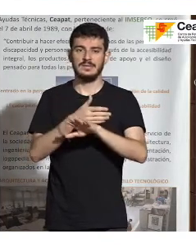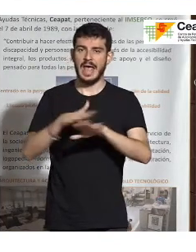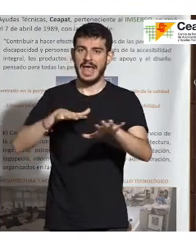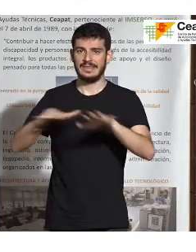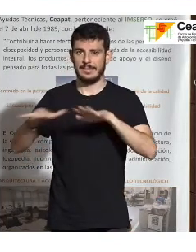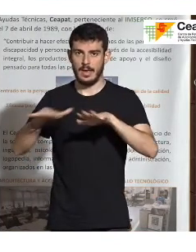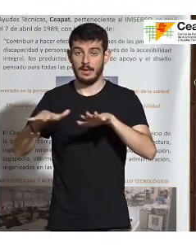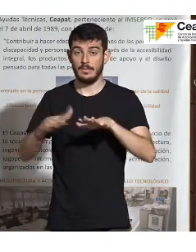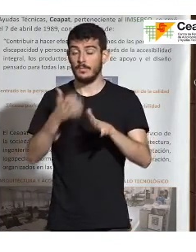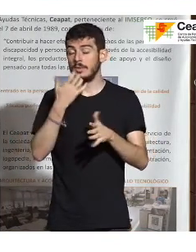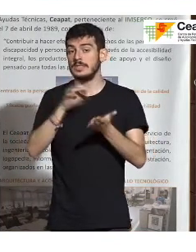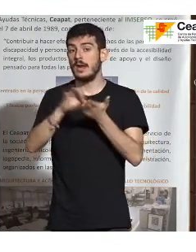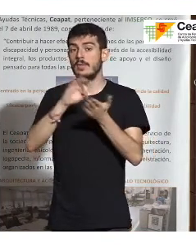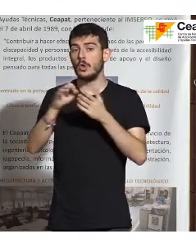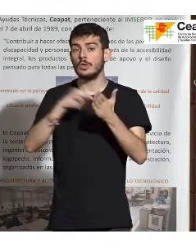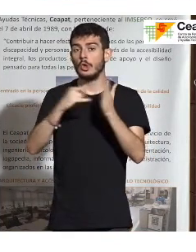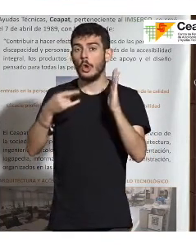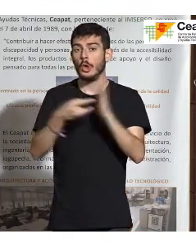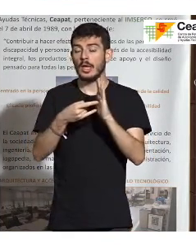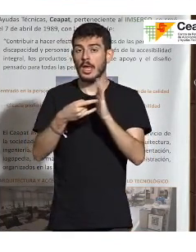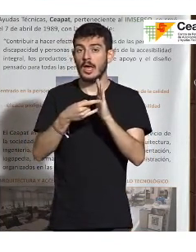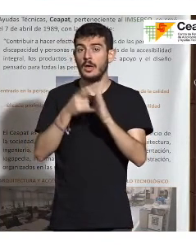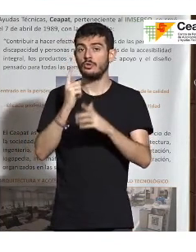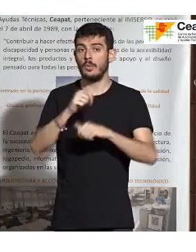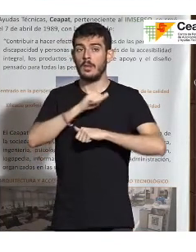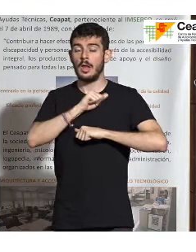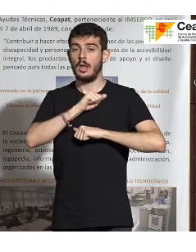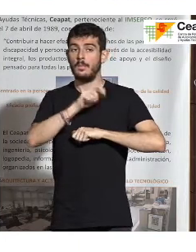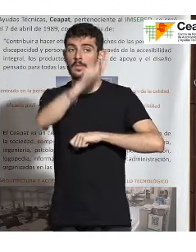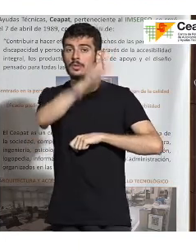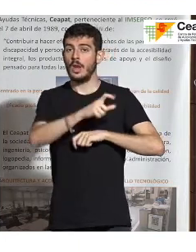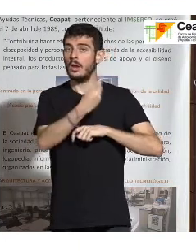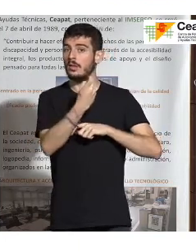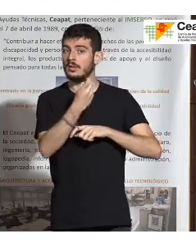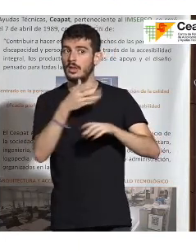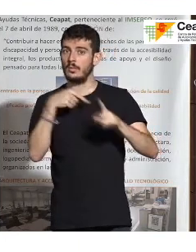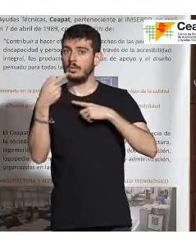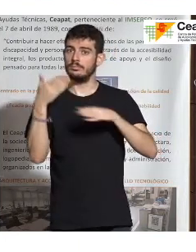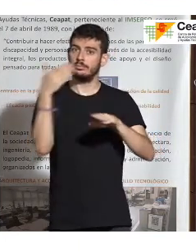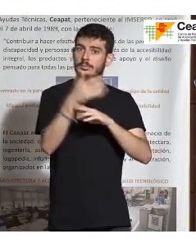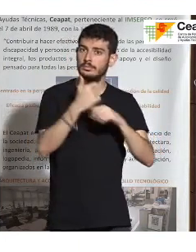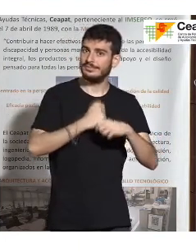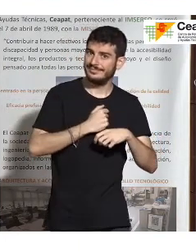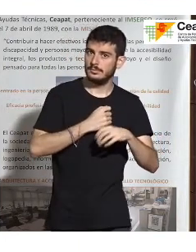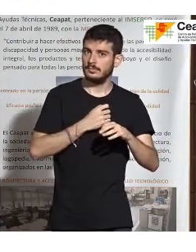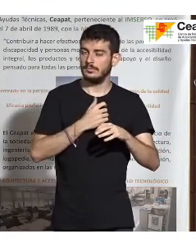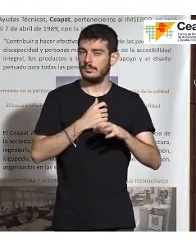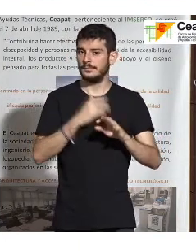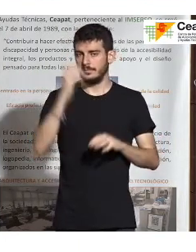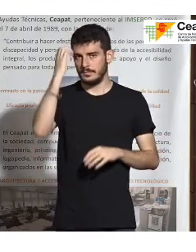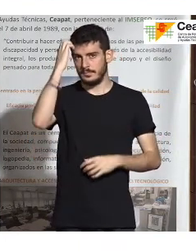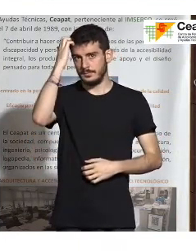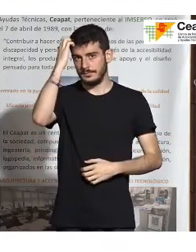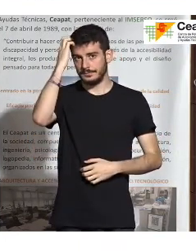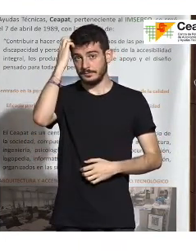se prestan como la tecnología ya no solamente se espera a que una persona necesite una ayuda y se presione para ello. Hay constantemente llamadas de